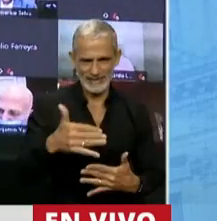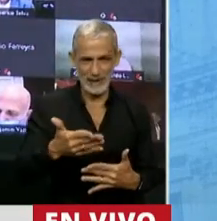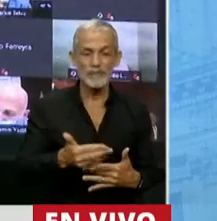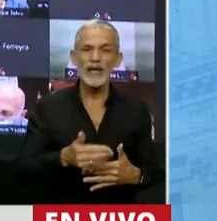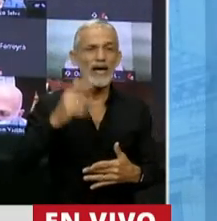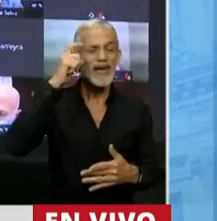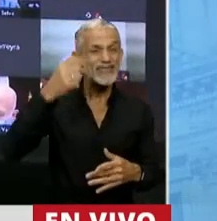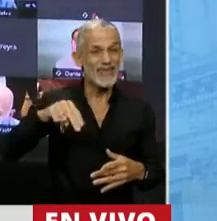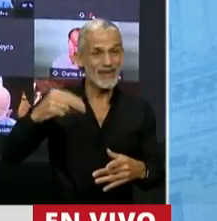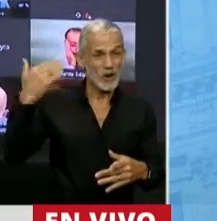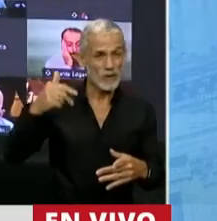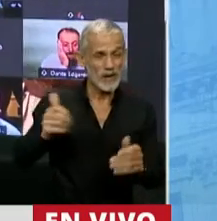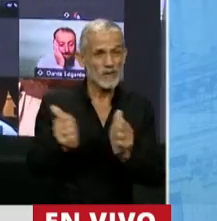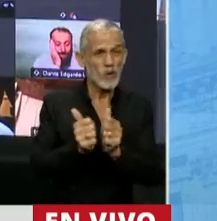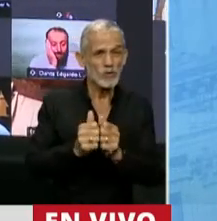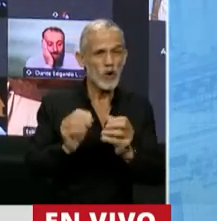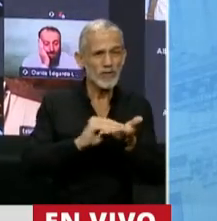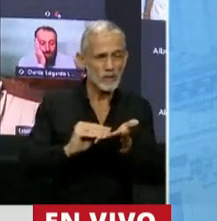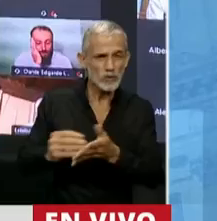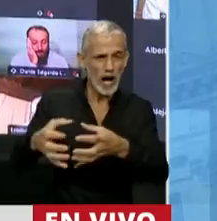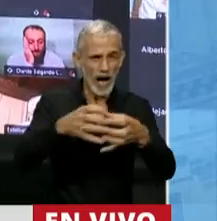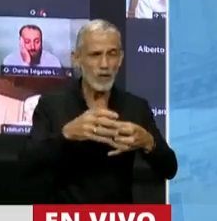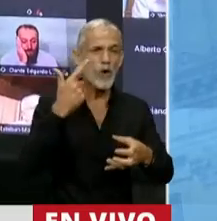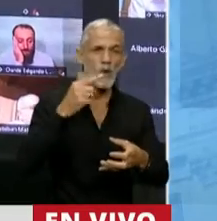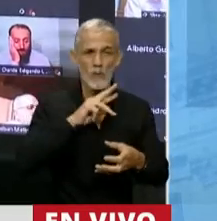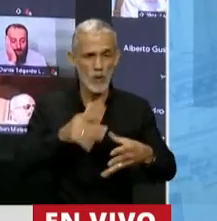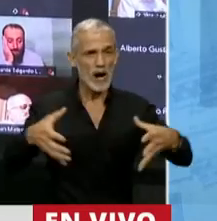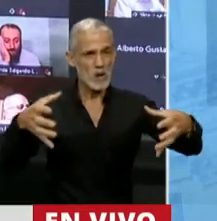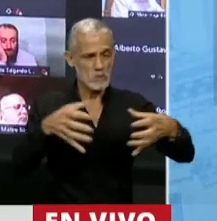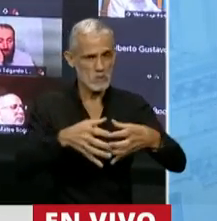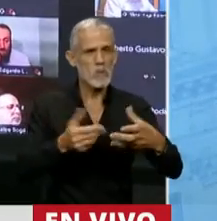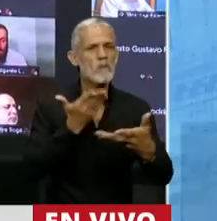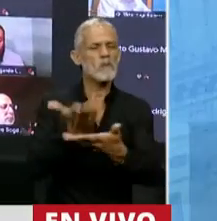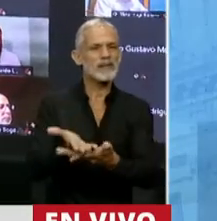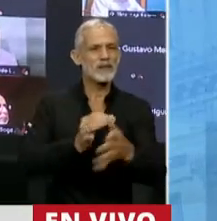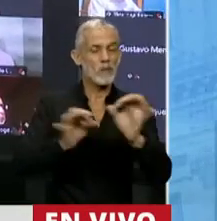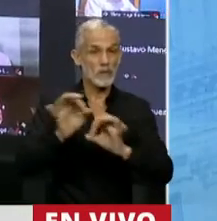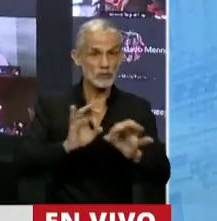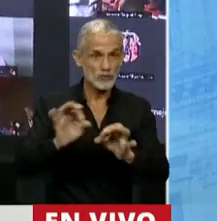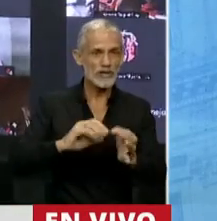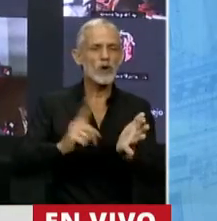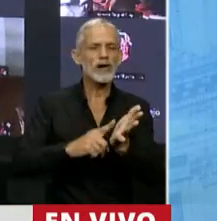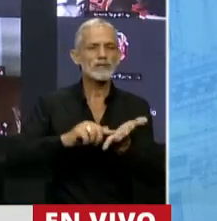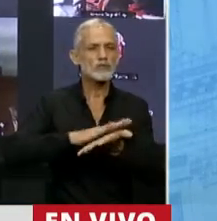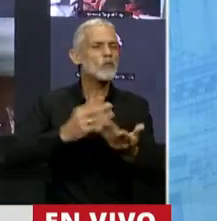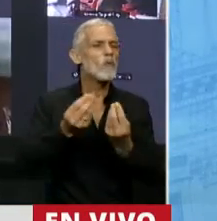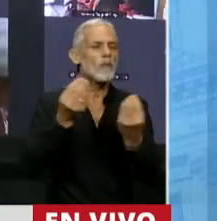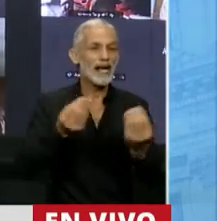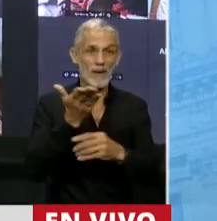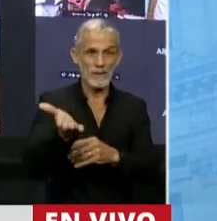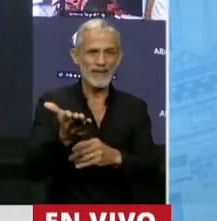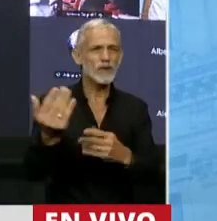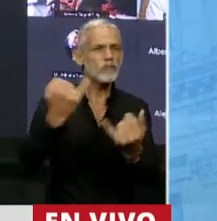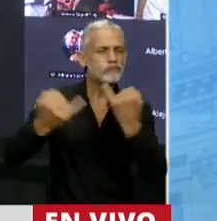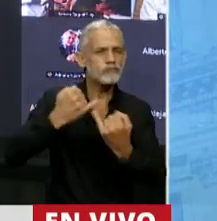El 10 de noviembre, junto a varios diputados y diputadas, hemos presentado un proyecto de resolución solicitando un pedido de